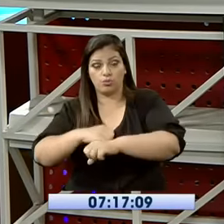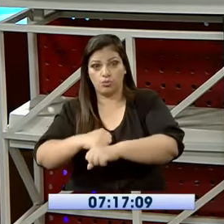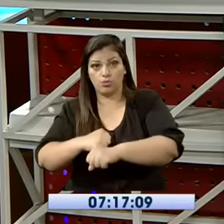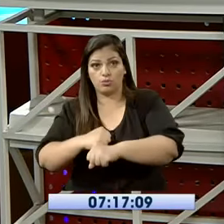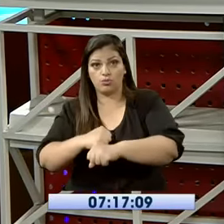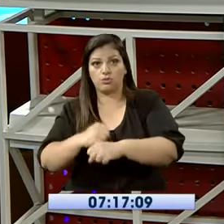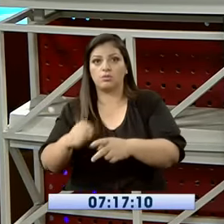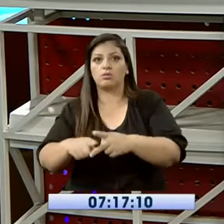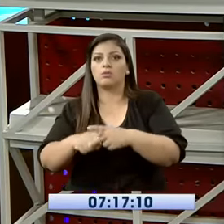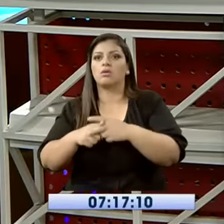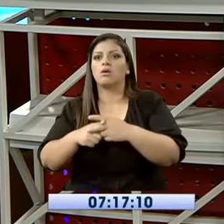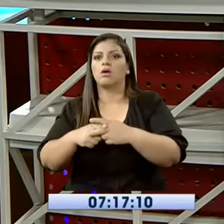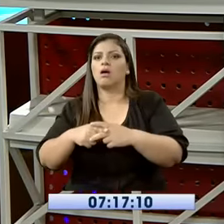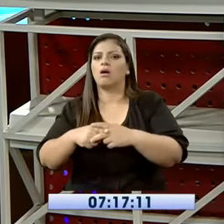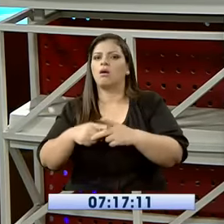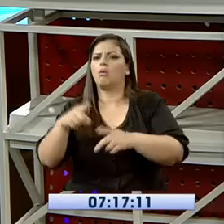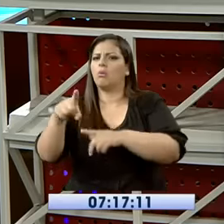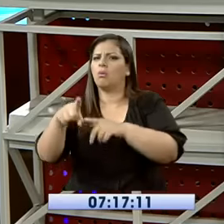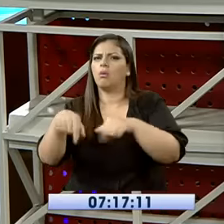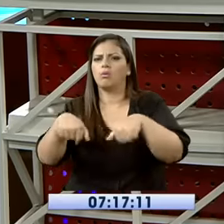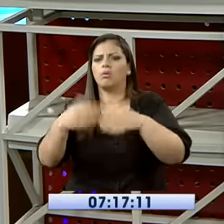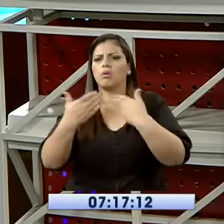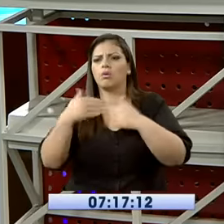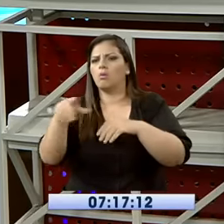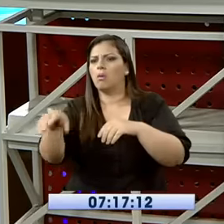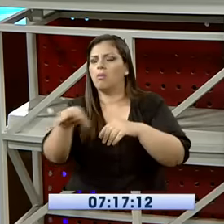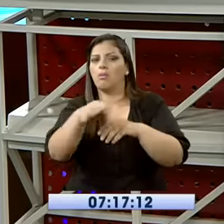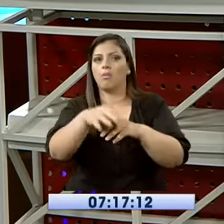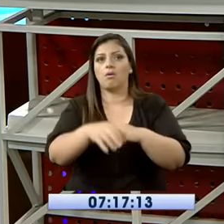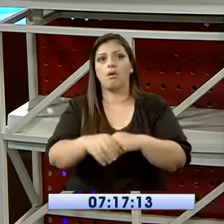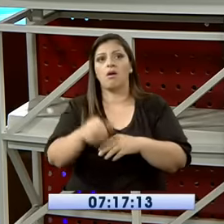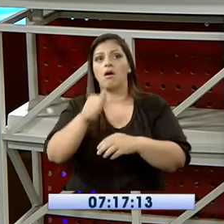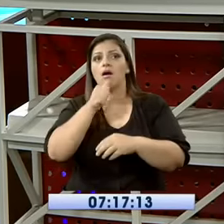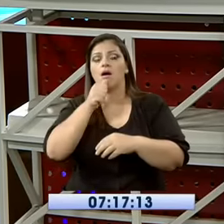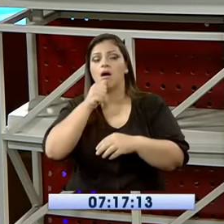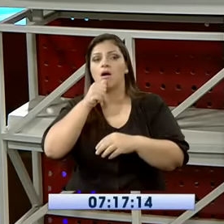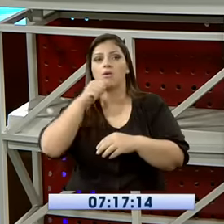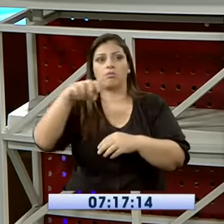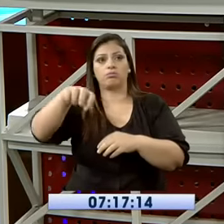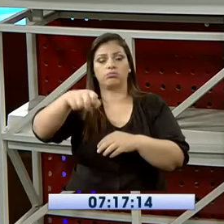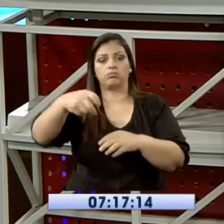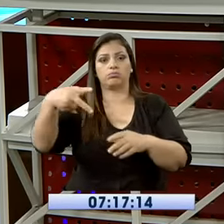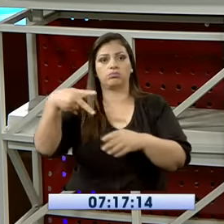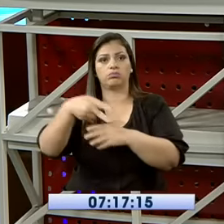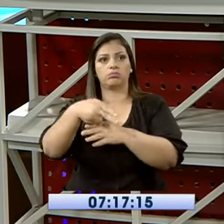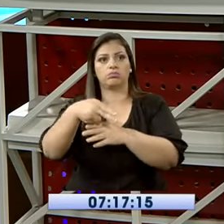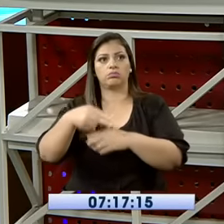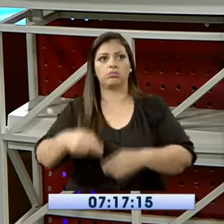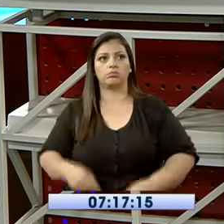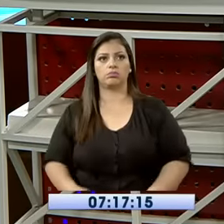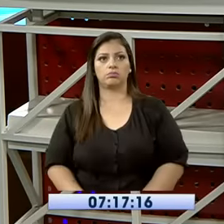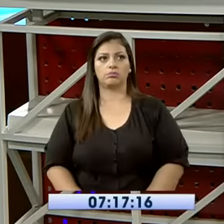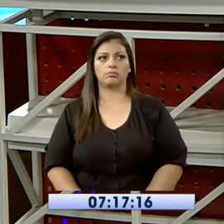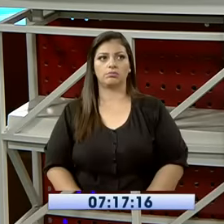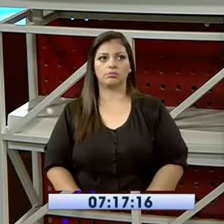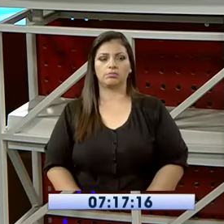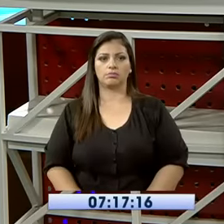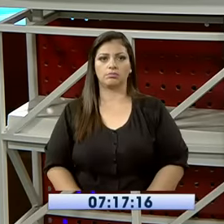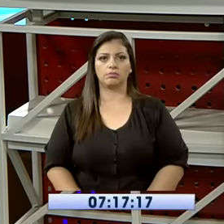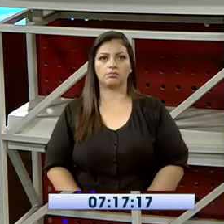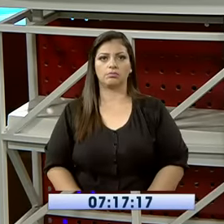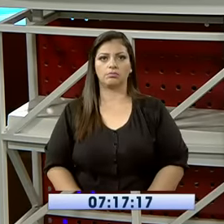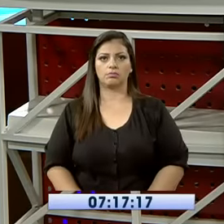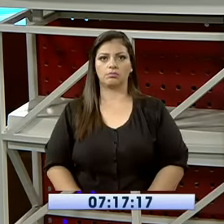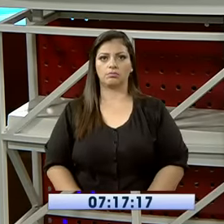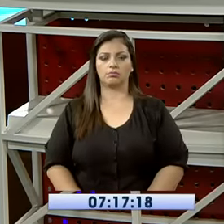tampoco. Bueno. a ver desde cuándo es, vamos a averiguar. ¿De dónde? ¿Desde cuándo? Ahí dice, pero no todo el